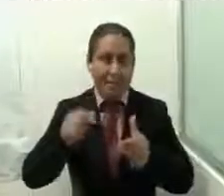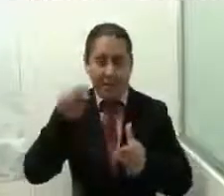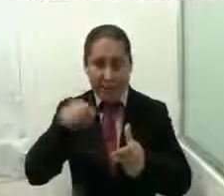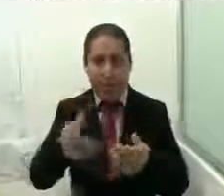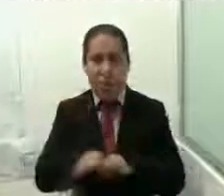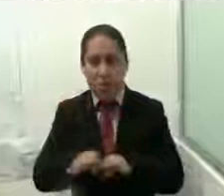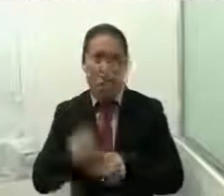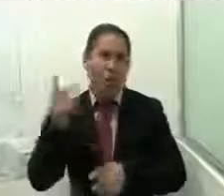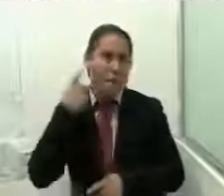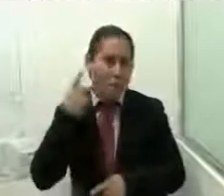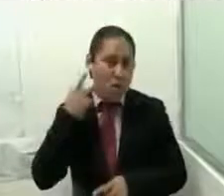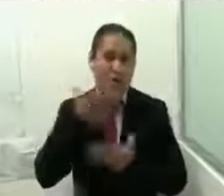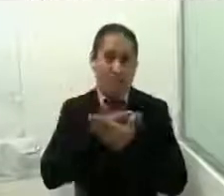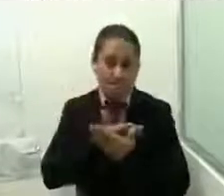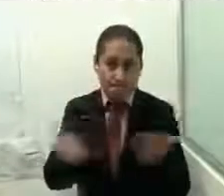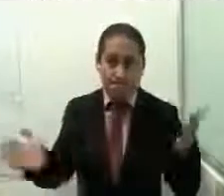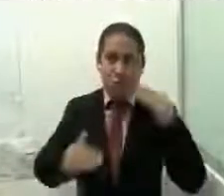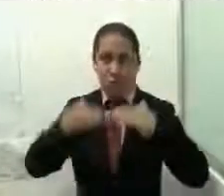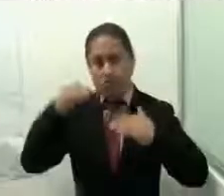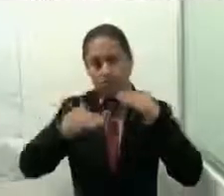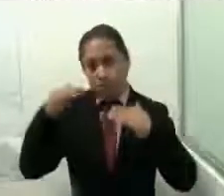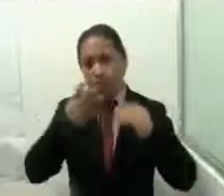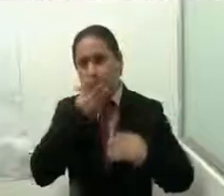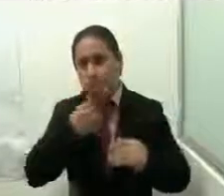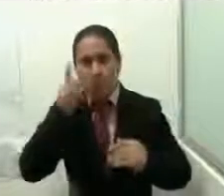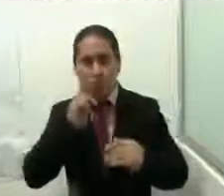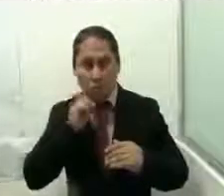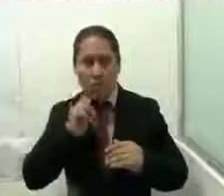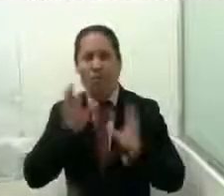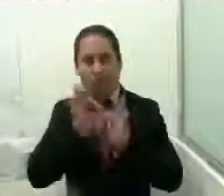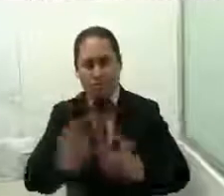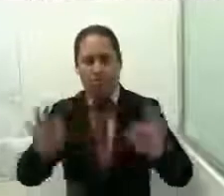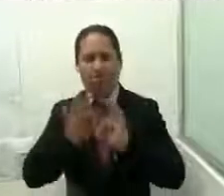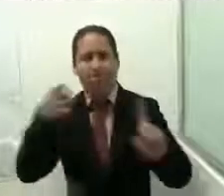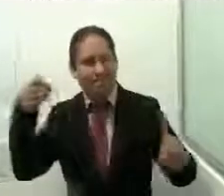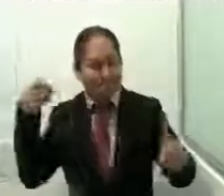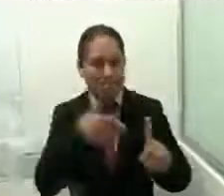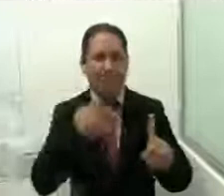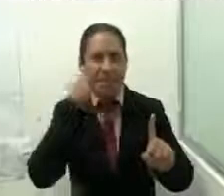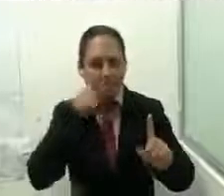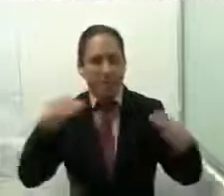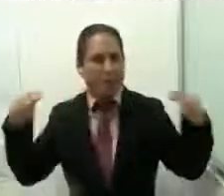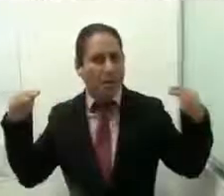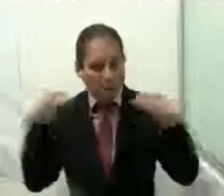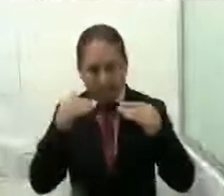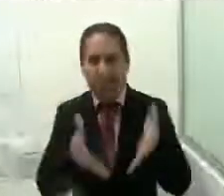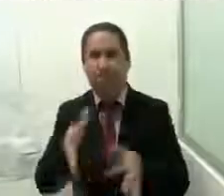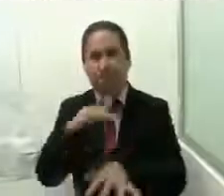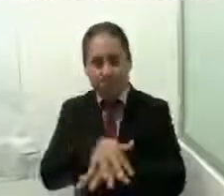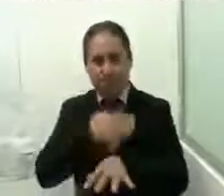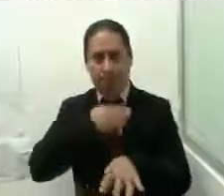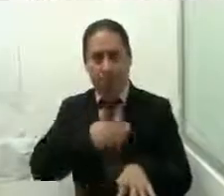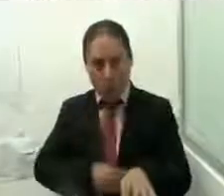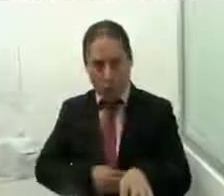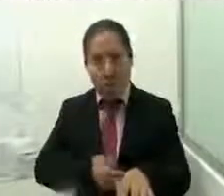públicas para la igualdad de género como una prioridad para transitar hacia una sociedad igualitaria e incluyente, a través del